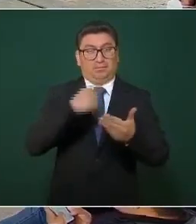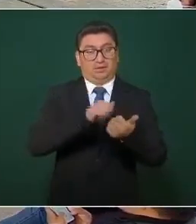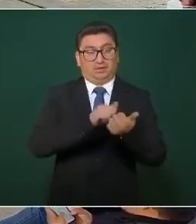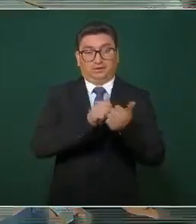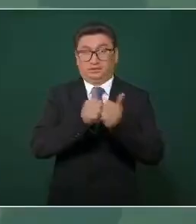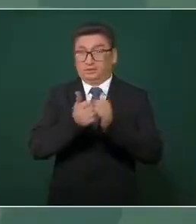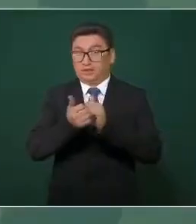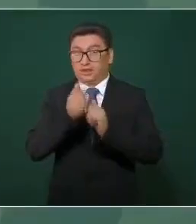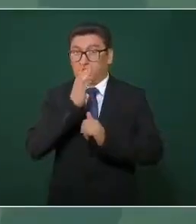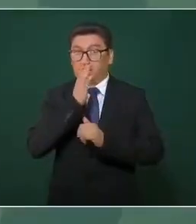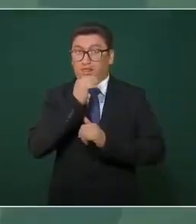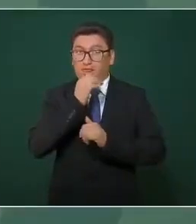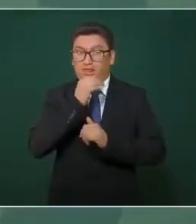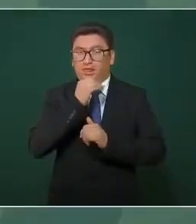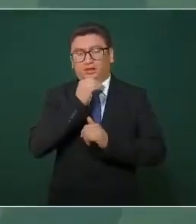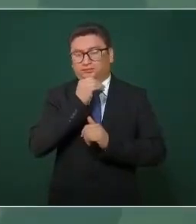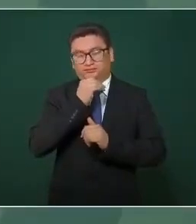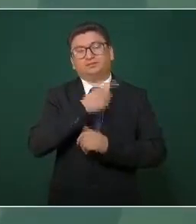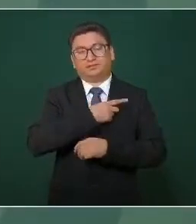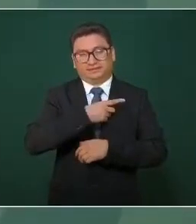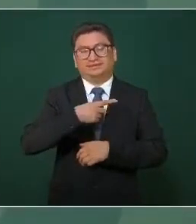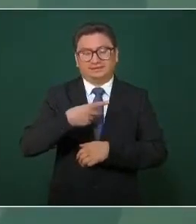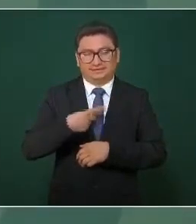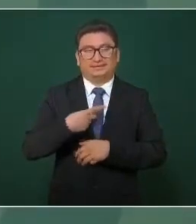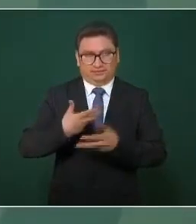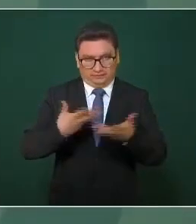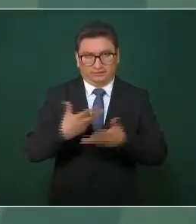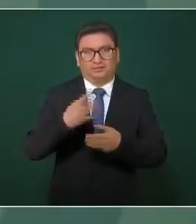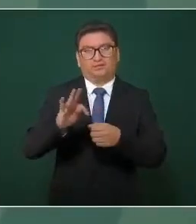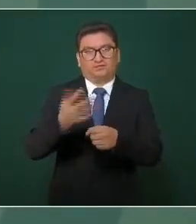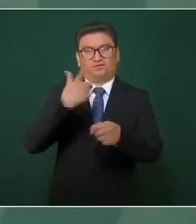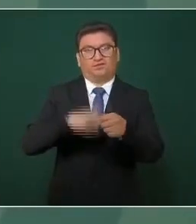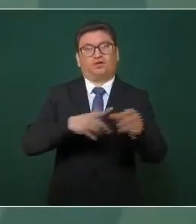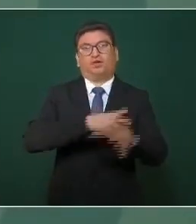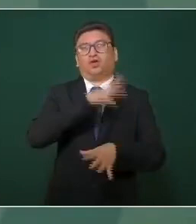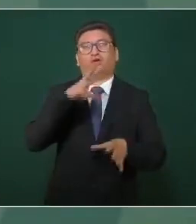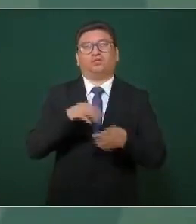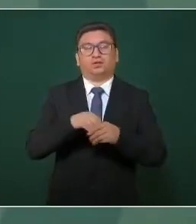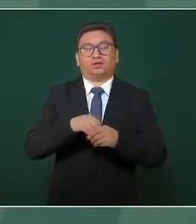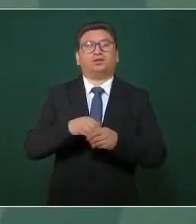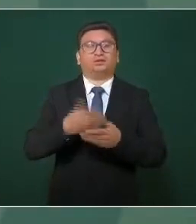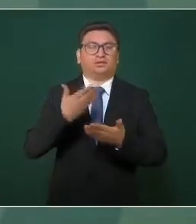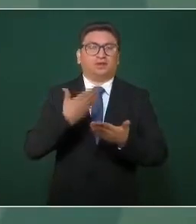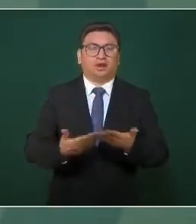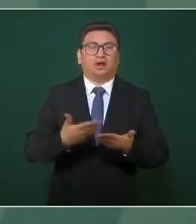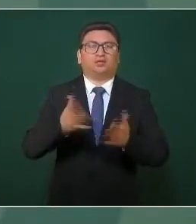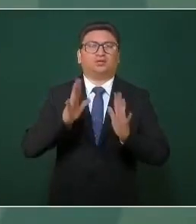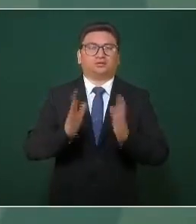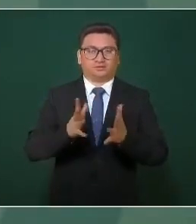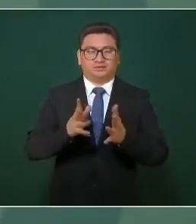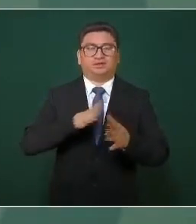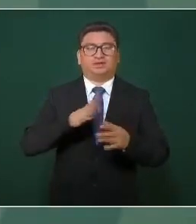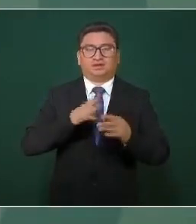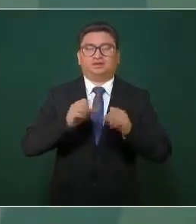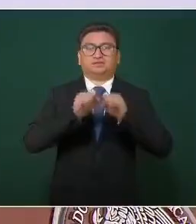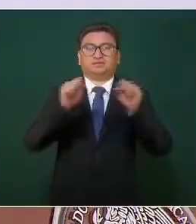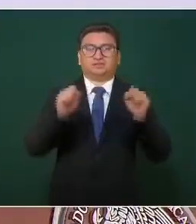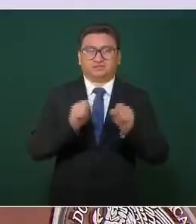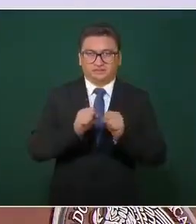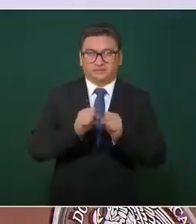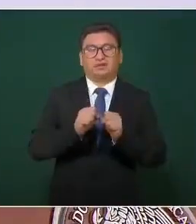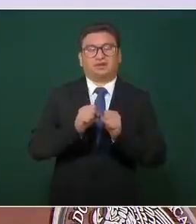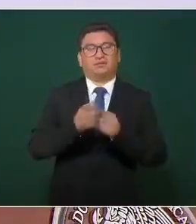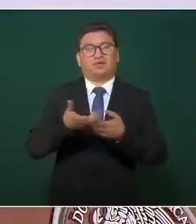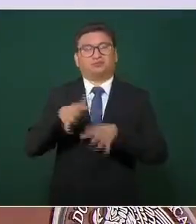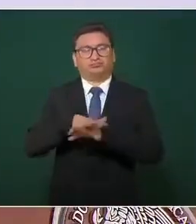cumplir la totalidad de la federalización, ya que hoy se mantiene un sistema mixto. En segundo